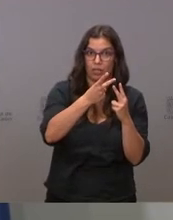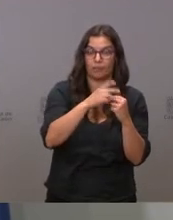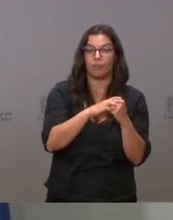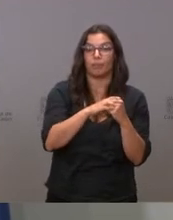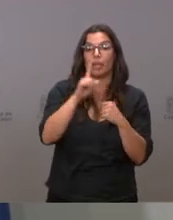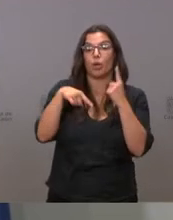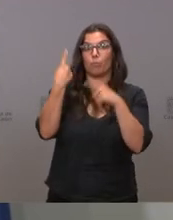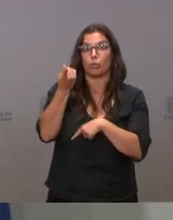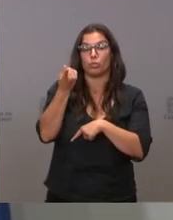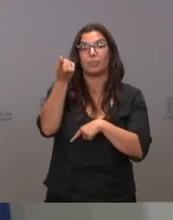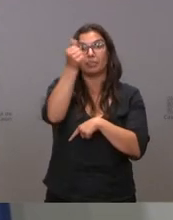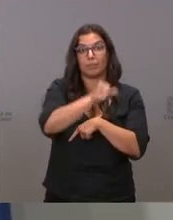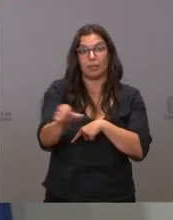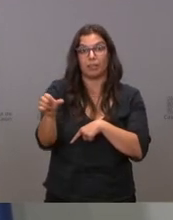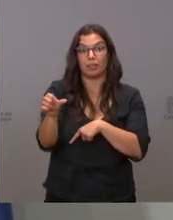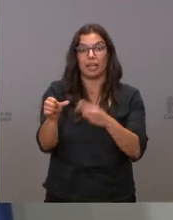aparto otra,